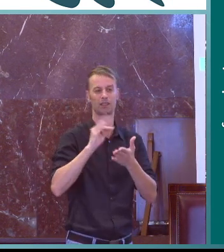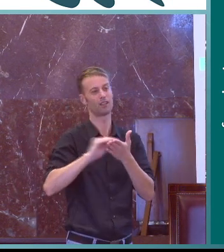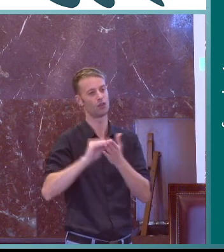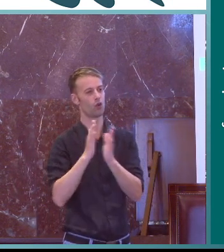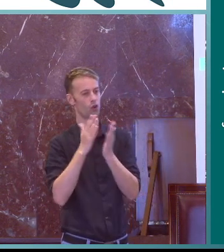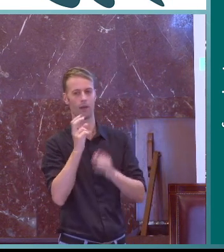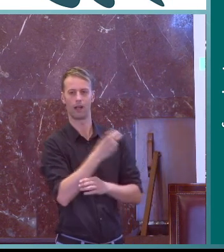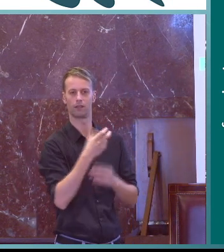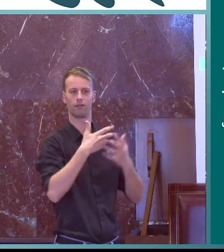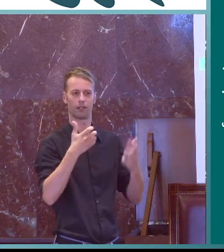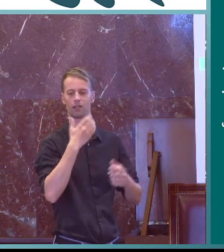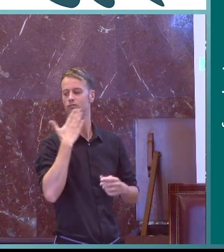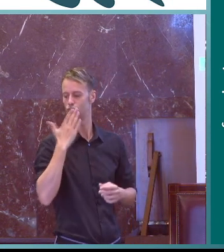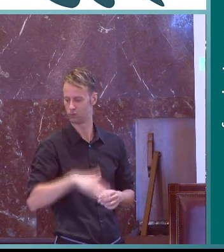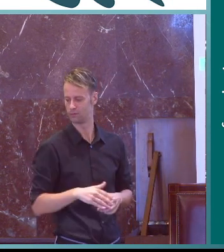un periodista